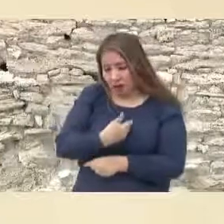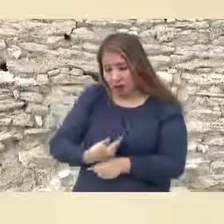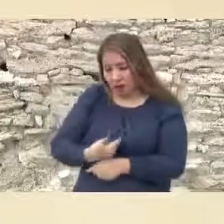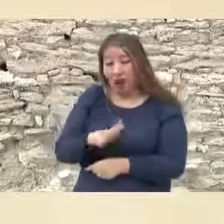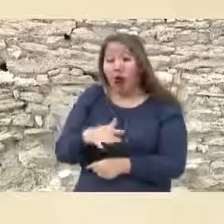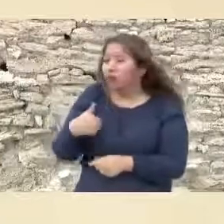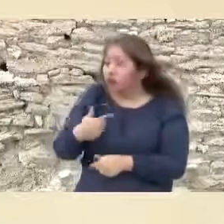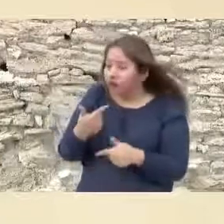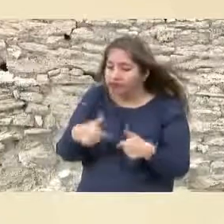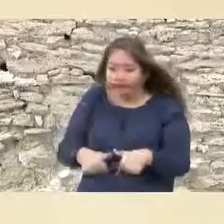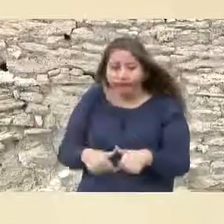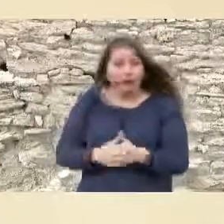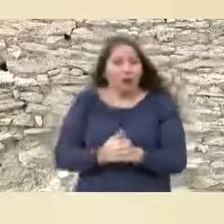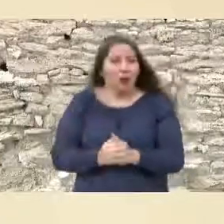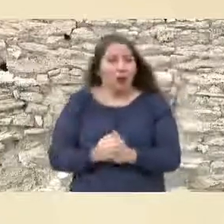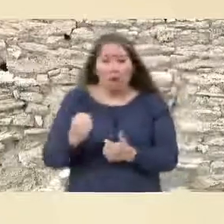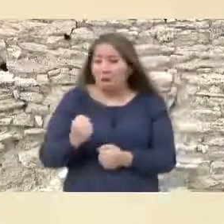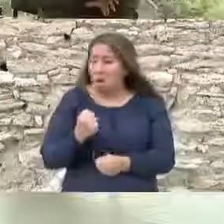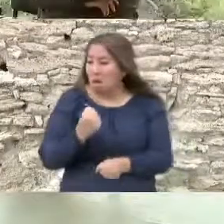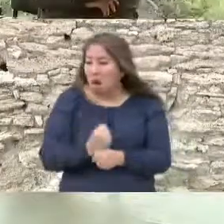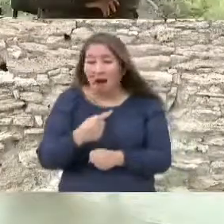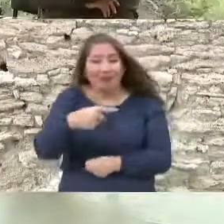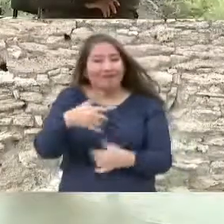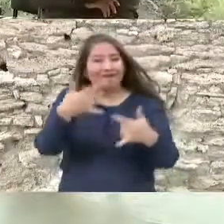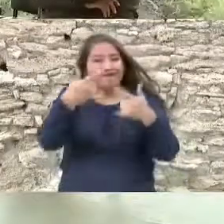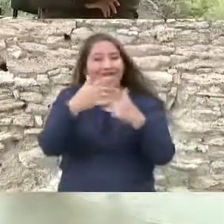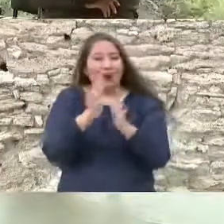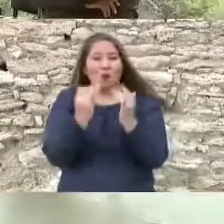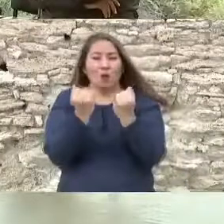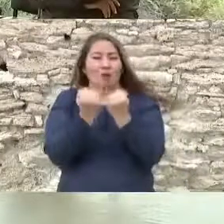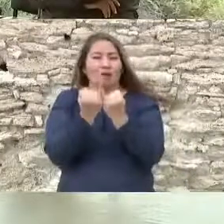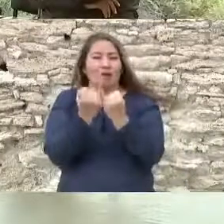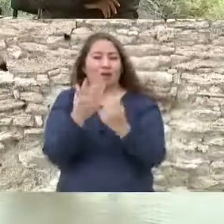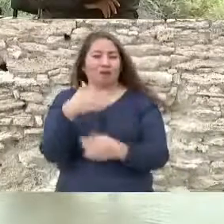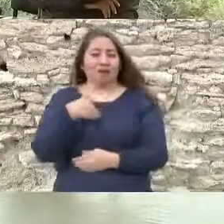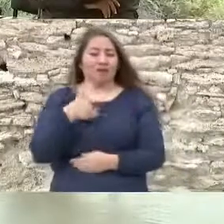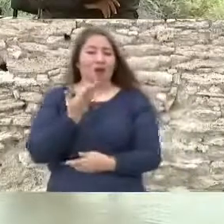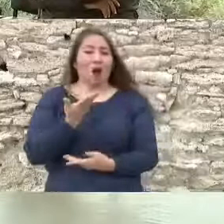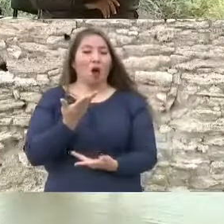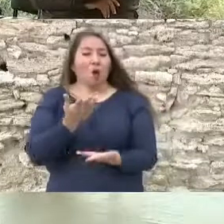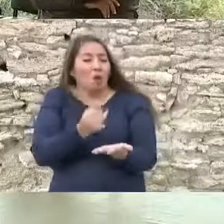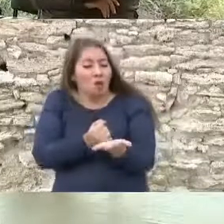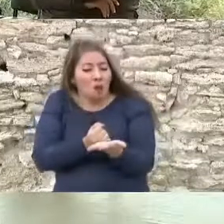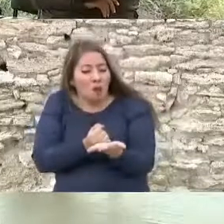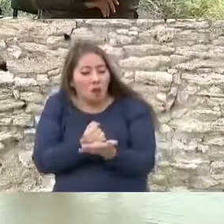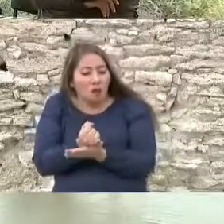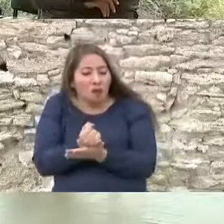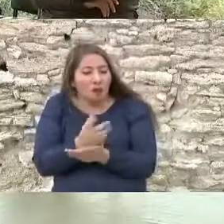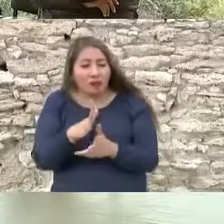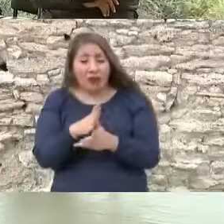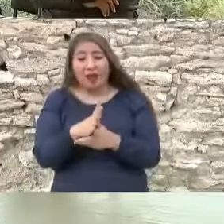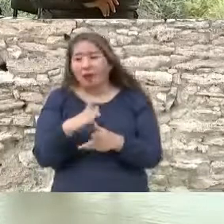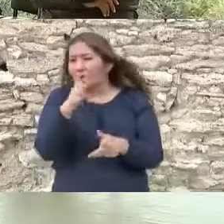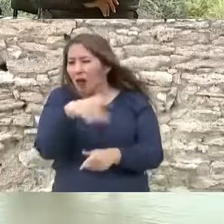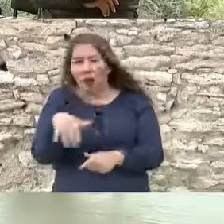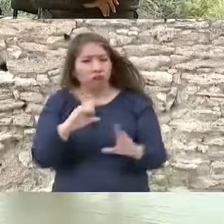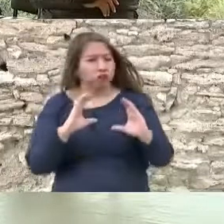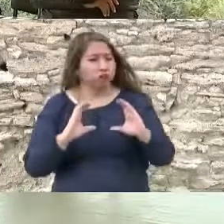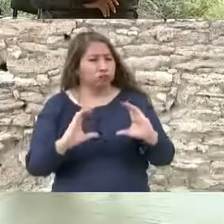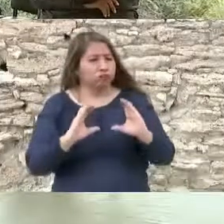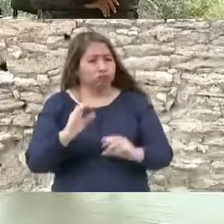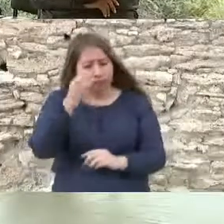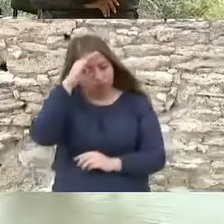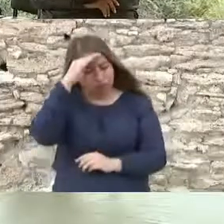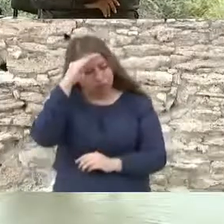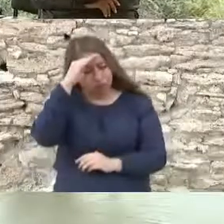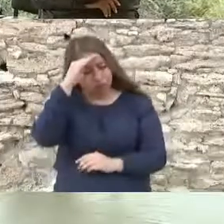Hoy vivimos la oportunidad histórica de tomar las decisiones correctas y fomentar la conciencia colectiva para cuidar